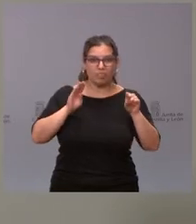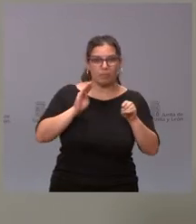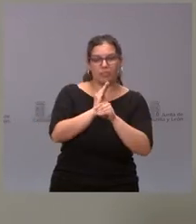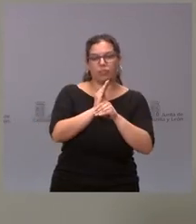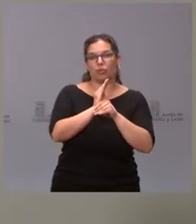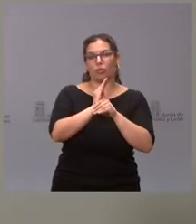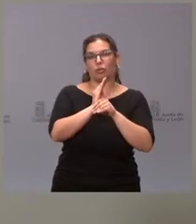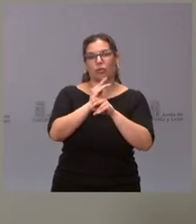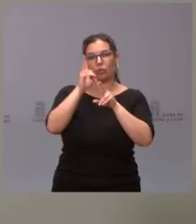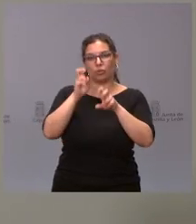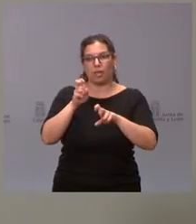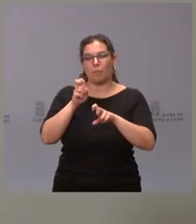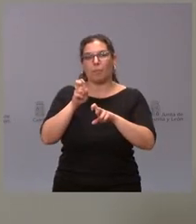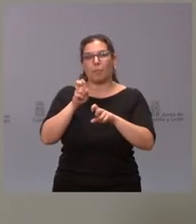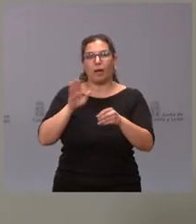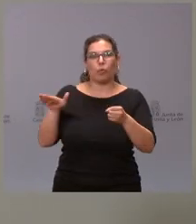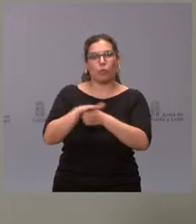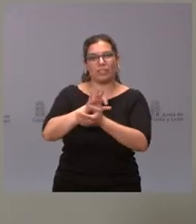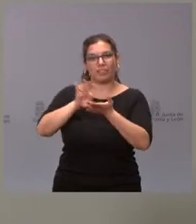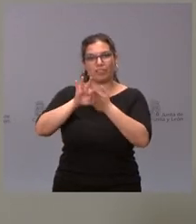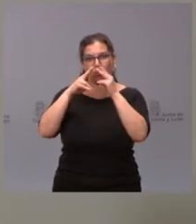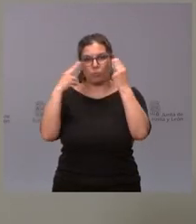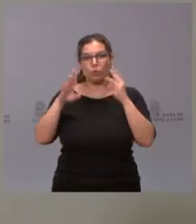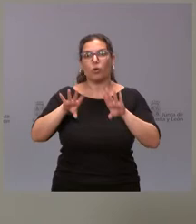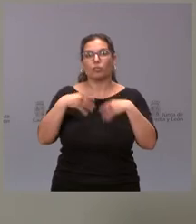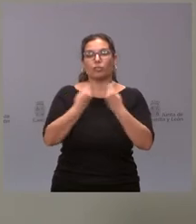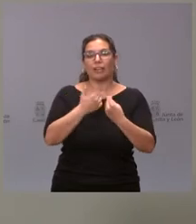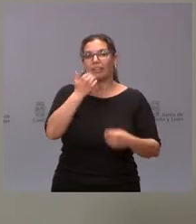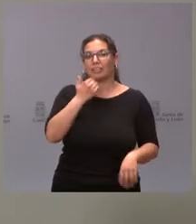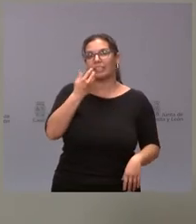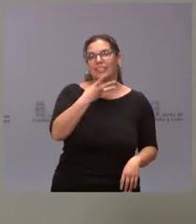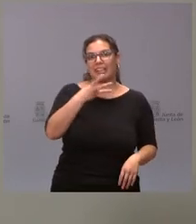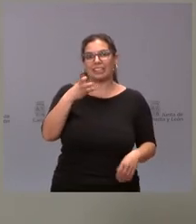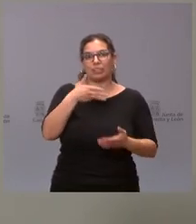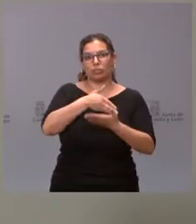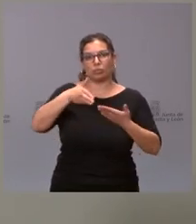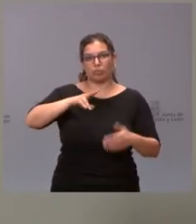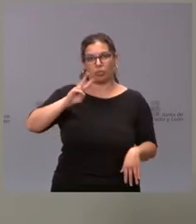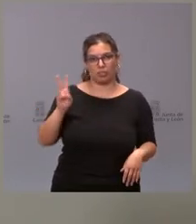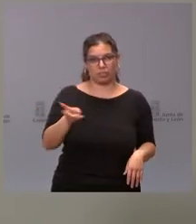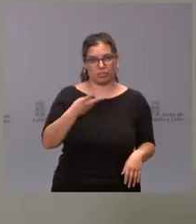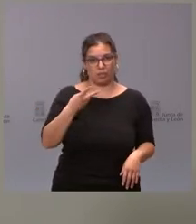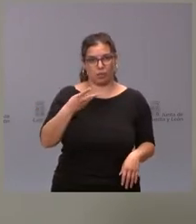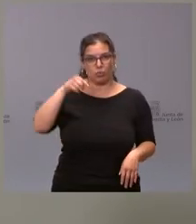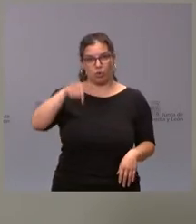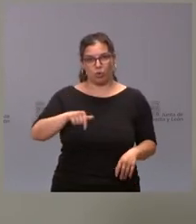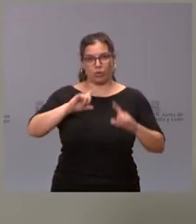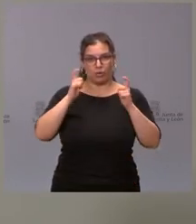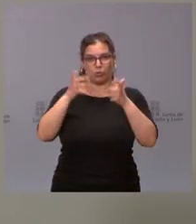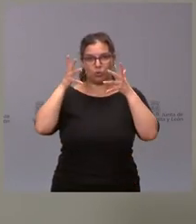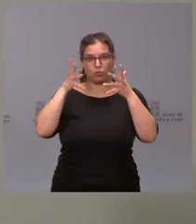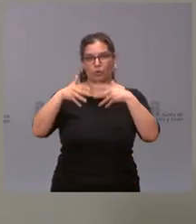de financiación de los servicios públicos de casi 300 millones de euros en este Consejo de Gobierno.